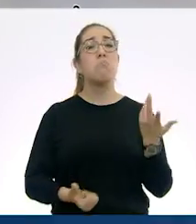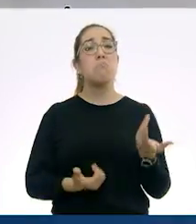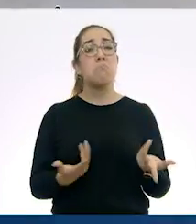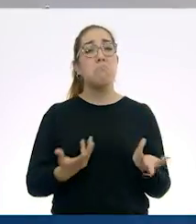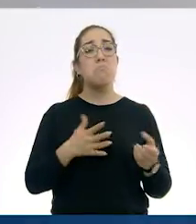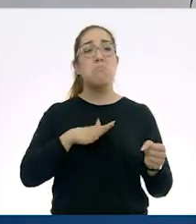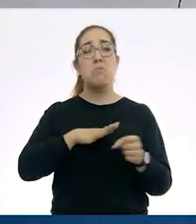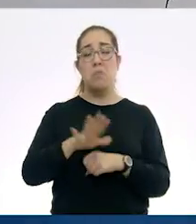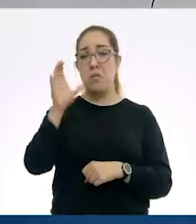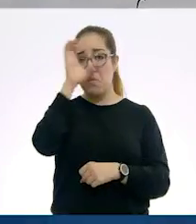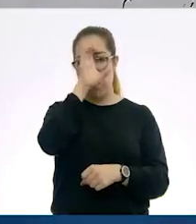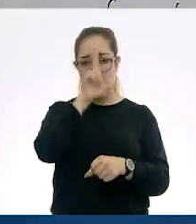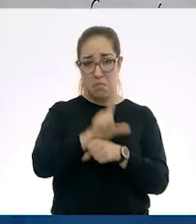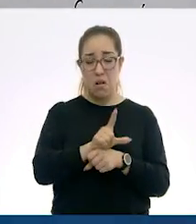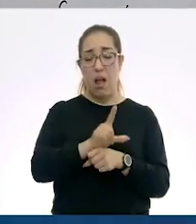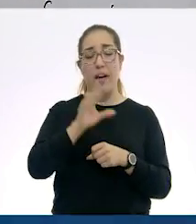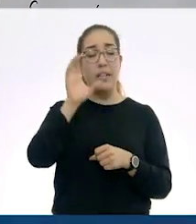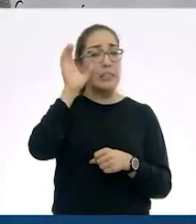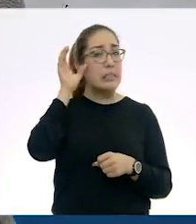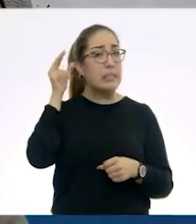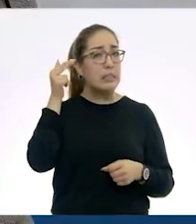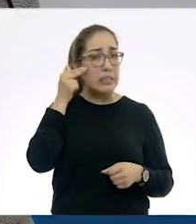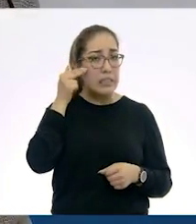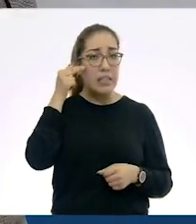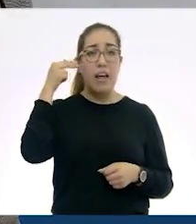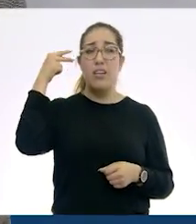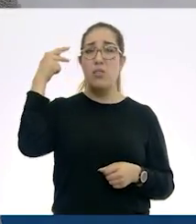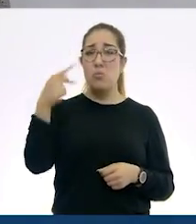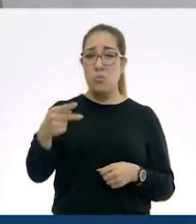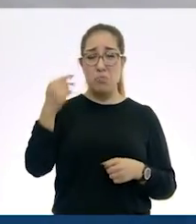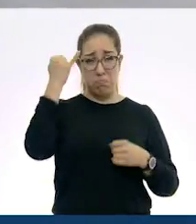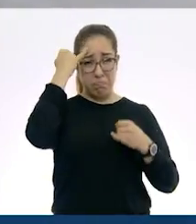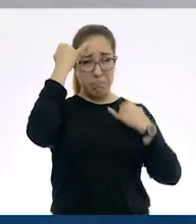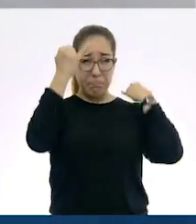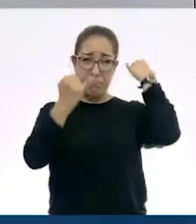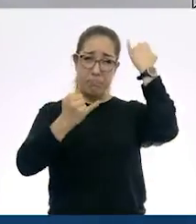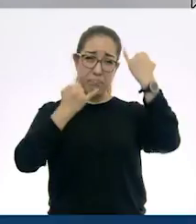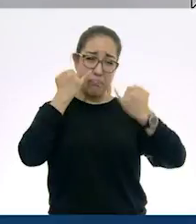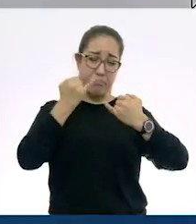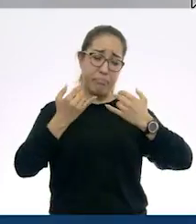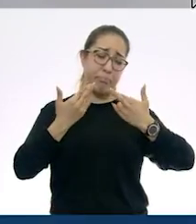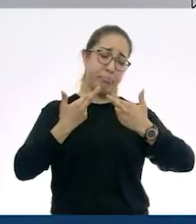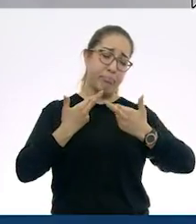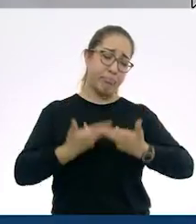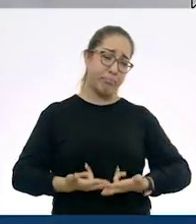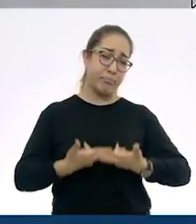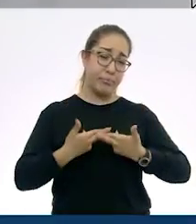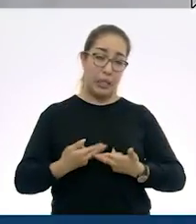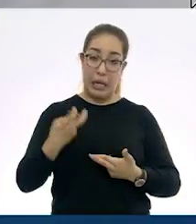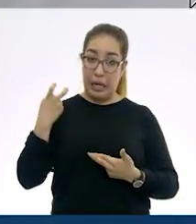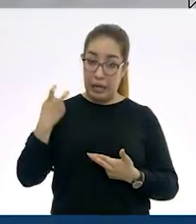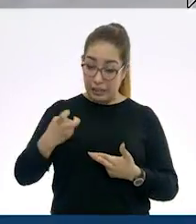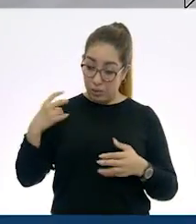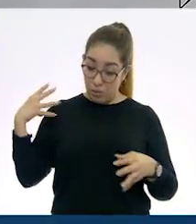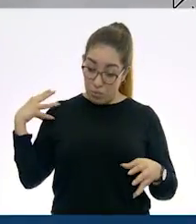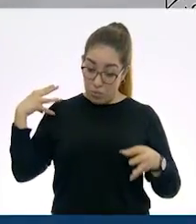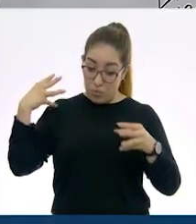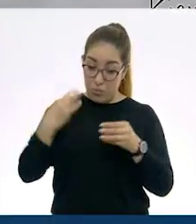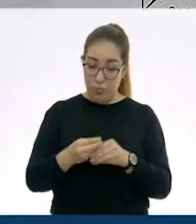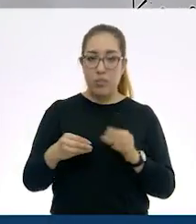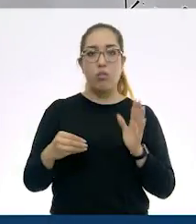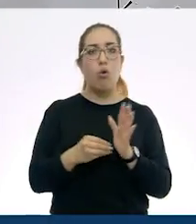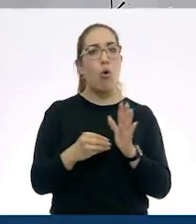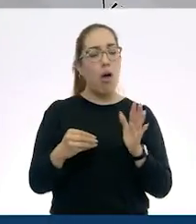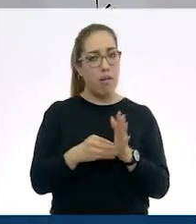De China tenemos muchísimos inventos con los cuales también nuestra vida al día de hoy sería completamente diferente.